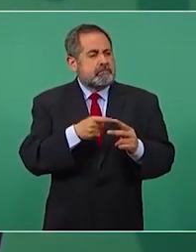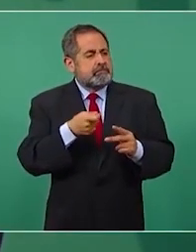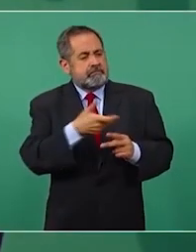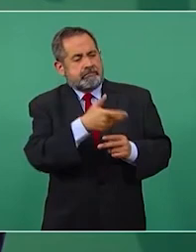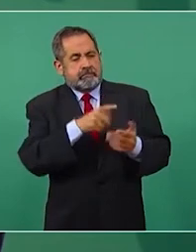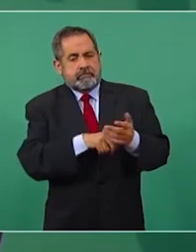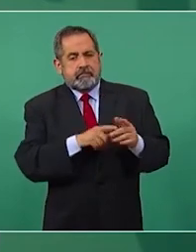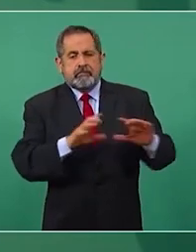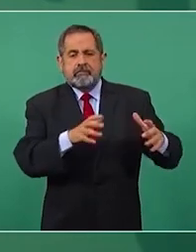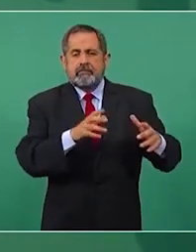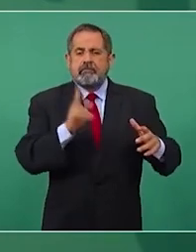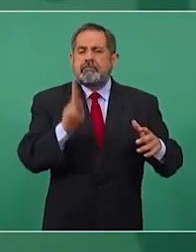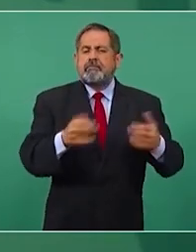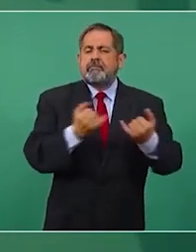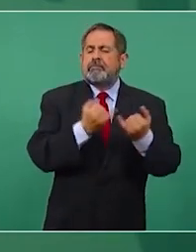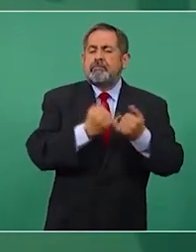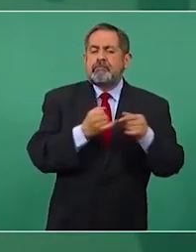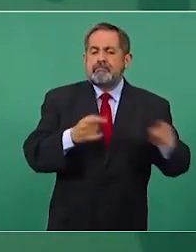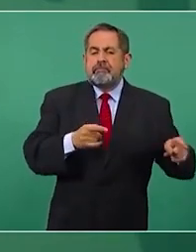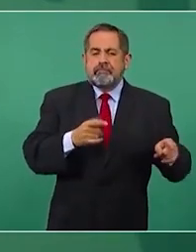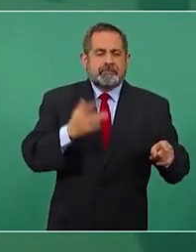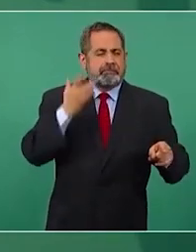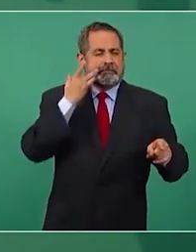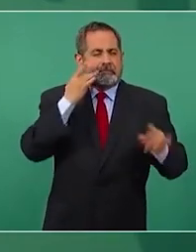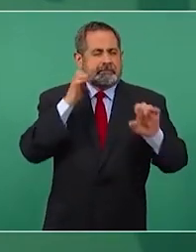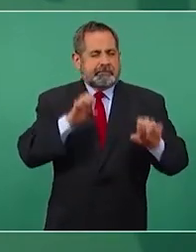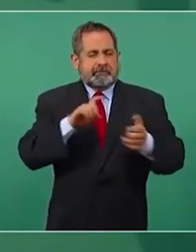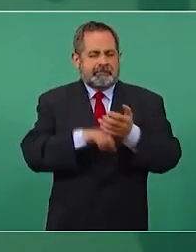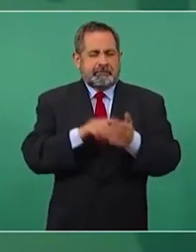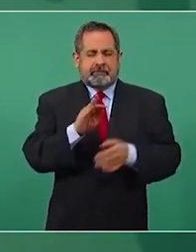Que es como los fifís, ¿no?